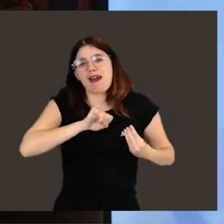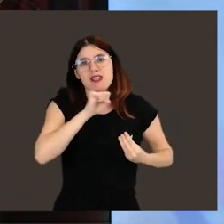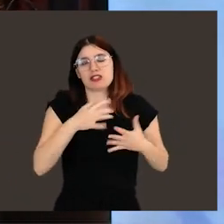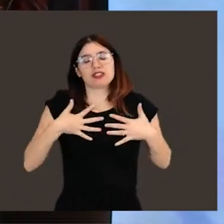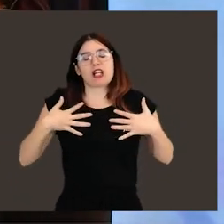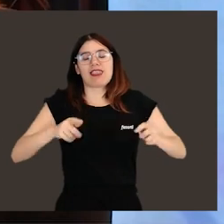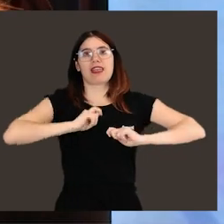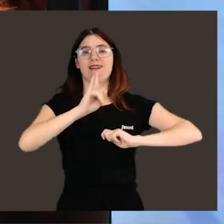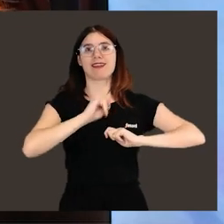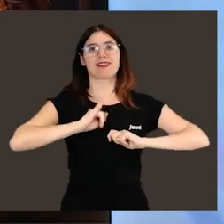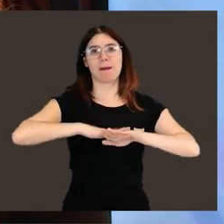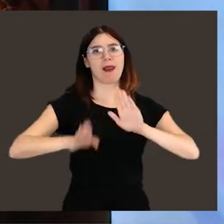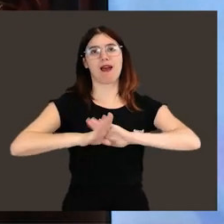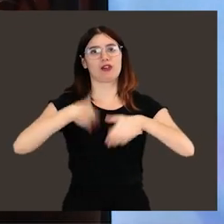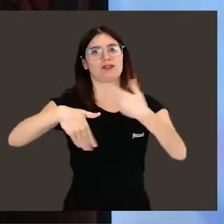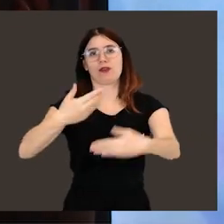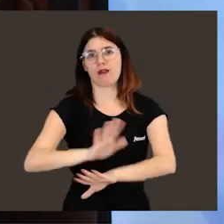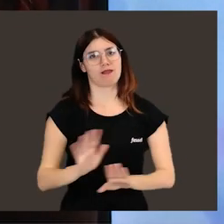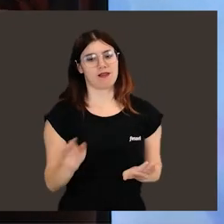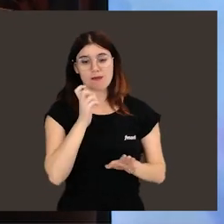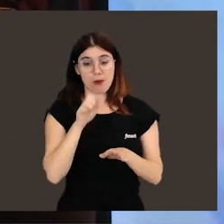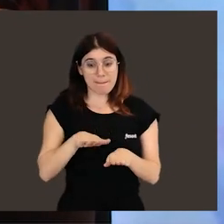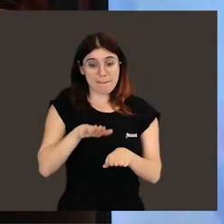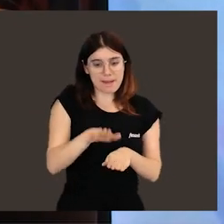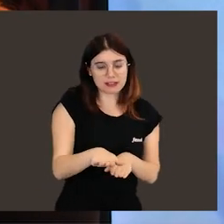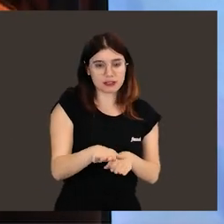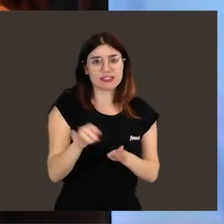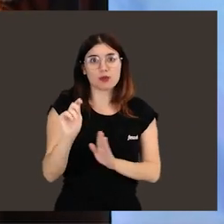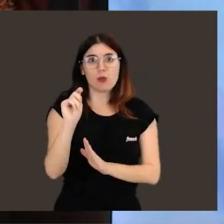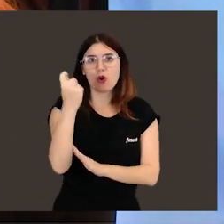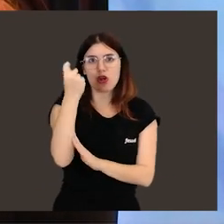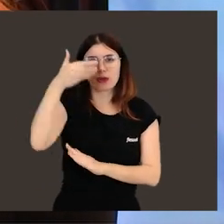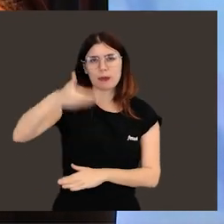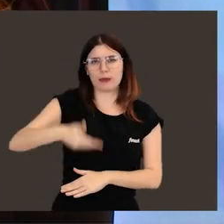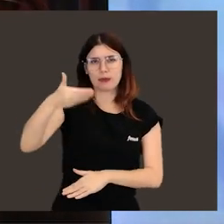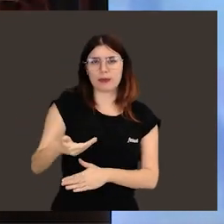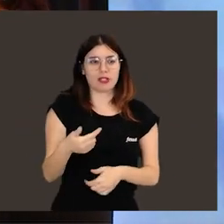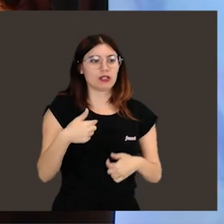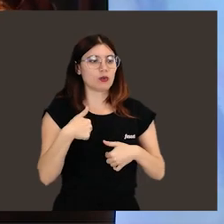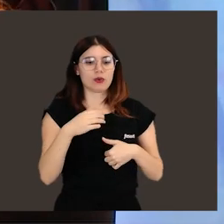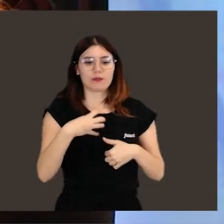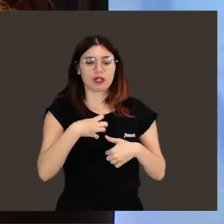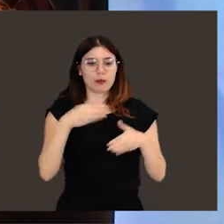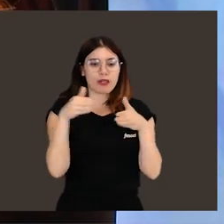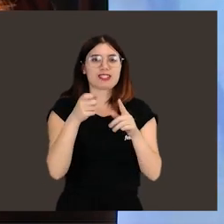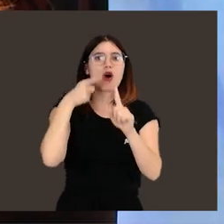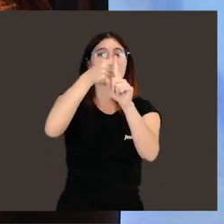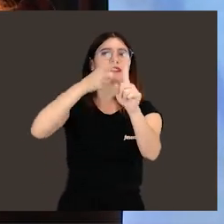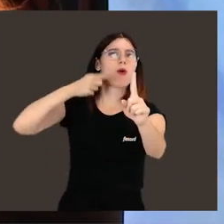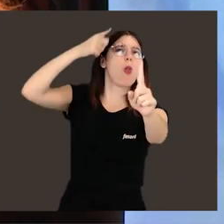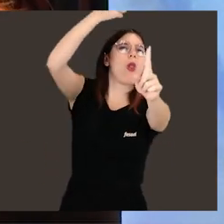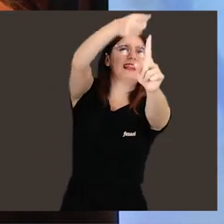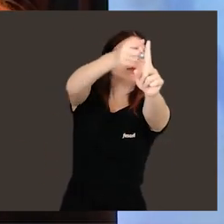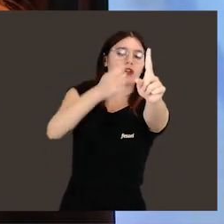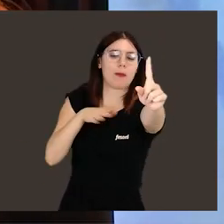sensación tan maravillosa que desde luego te recarga y te da toda la energía necesaria para seguir. Cada paso es un logro en sí mismo. Tú no puedes tanto